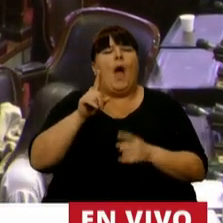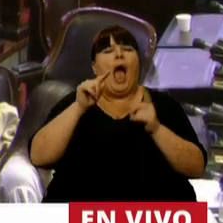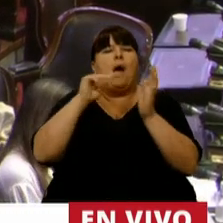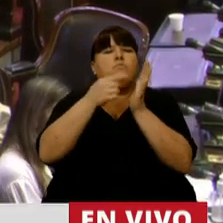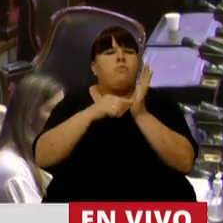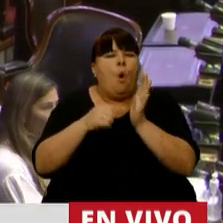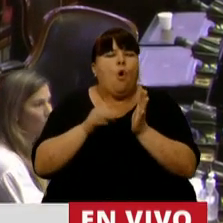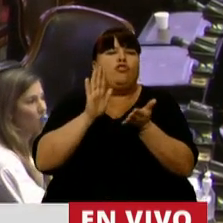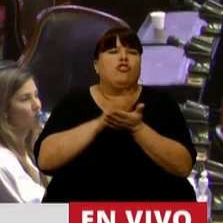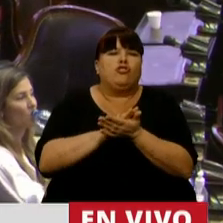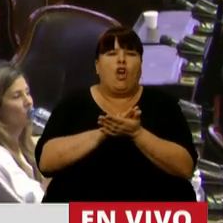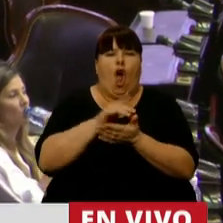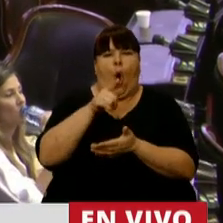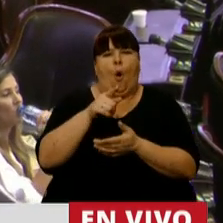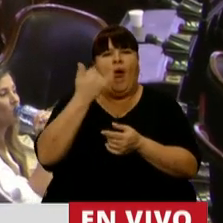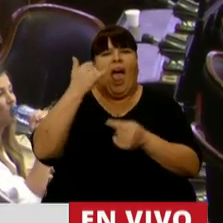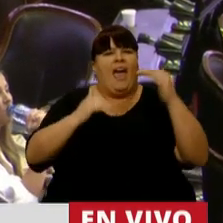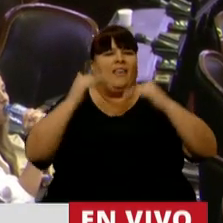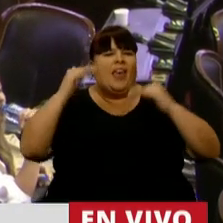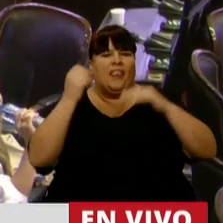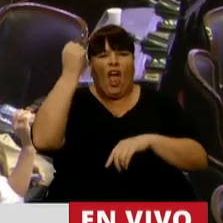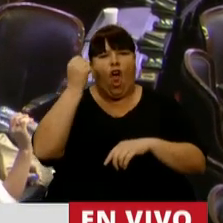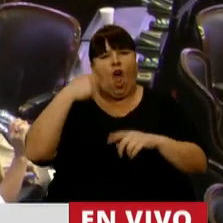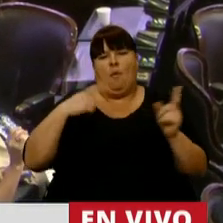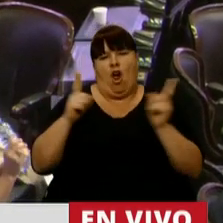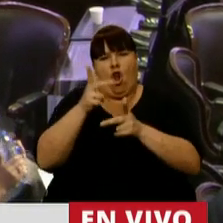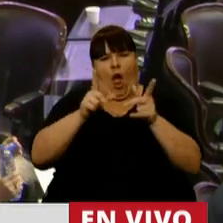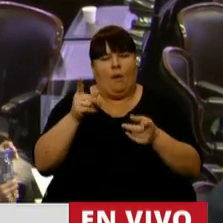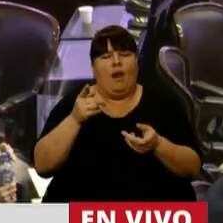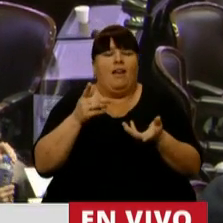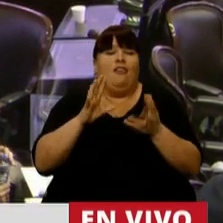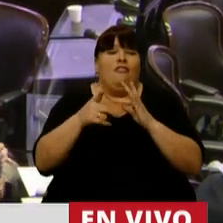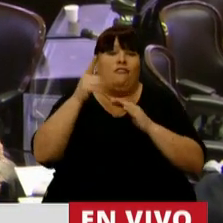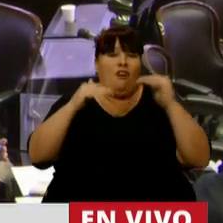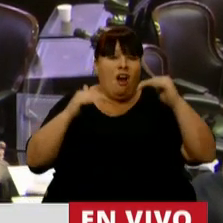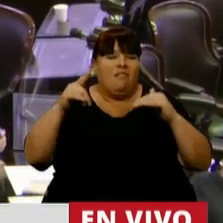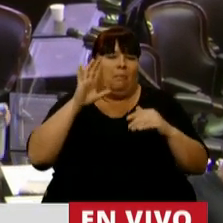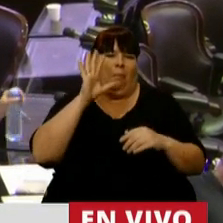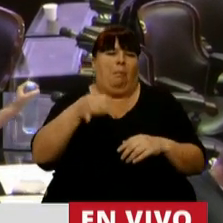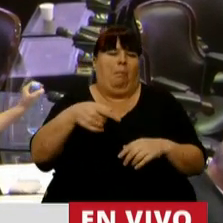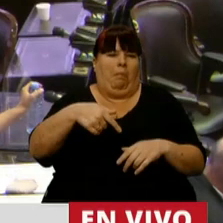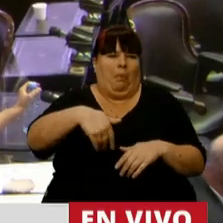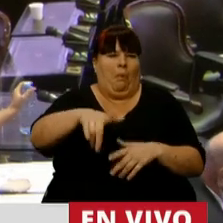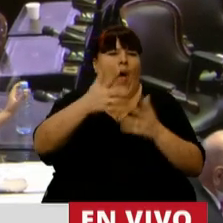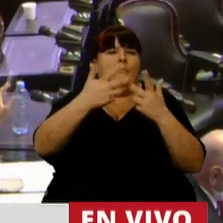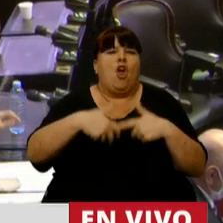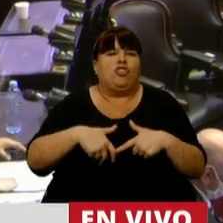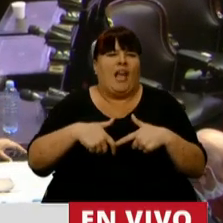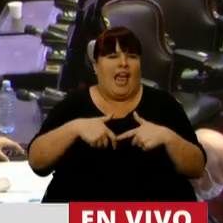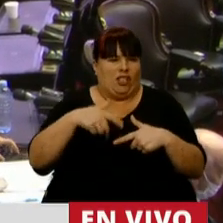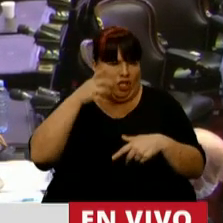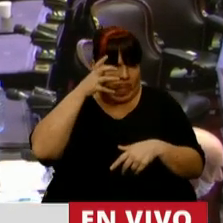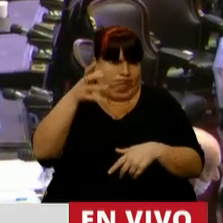consideraciones sobre las variables macroeconómicas que de alguna manera predice este proyecto con